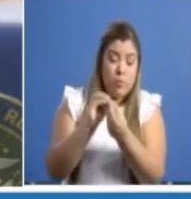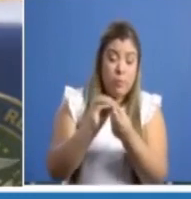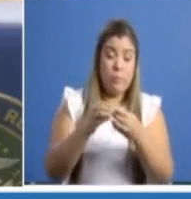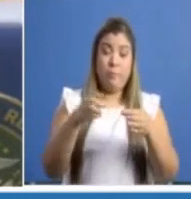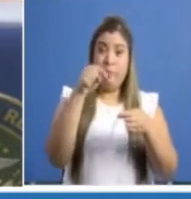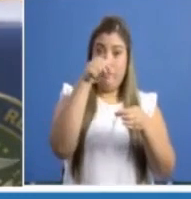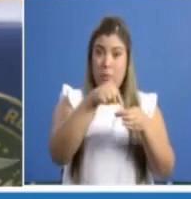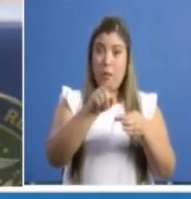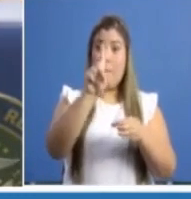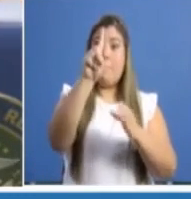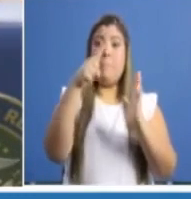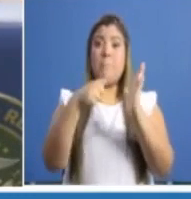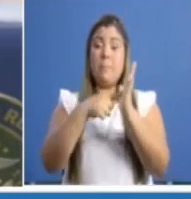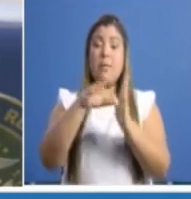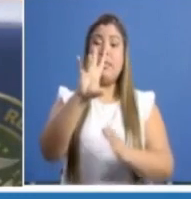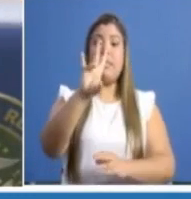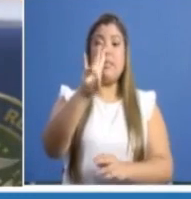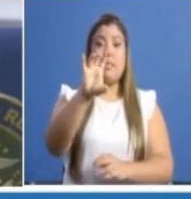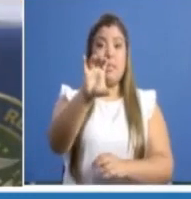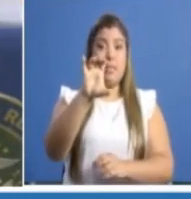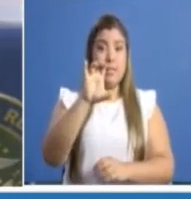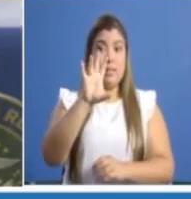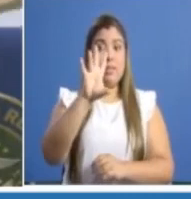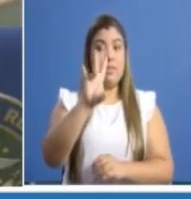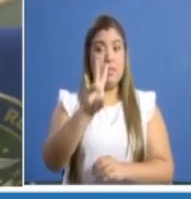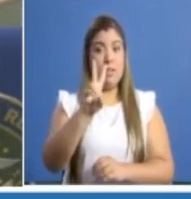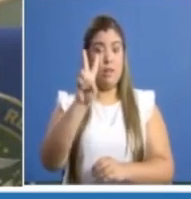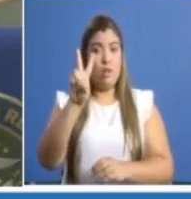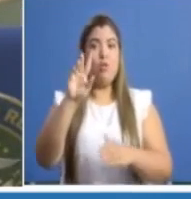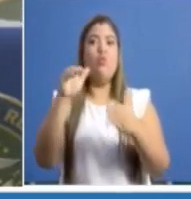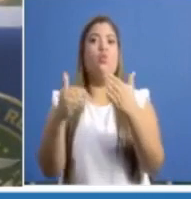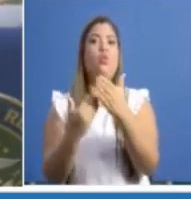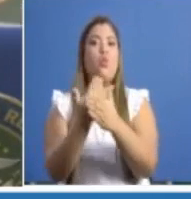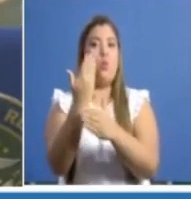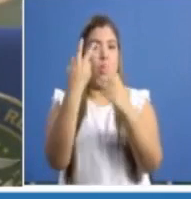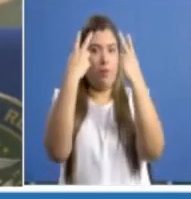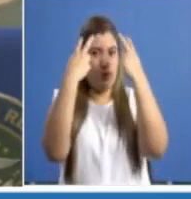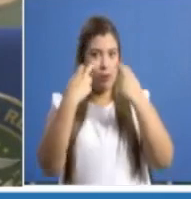.772 son nuevas pruebas.